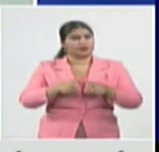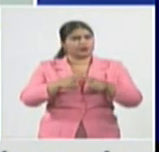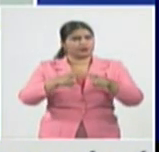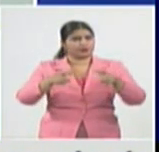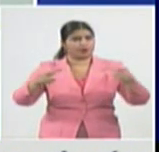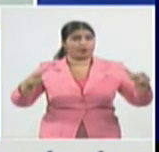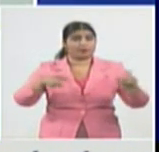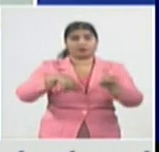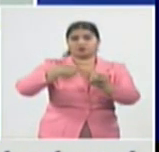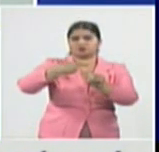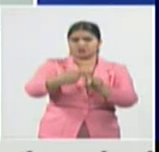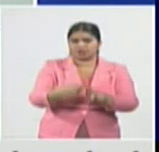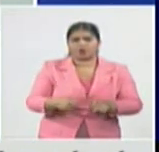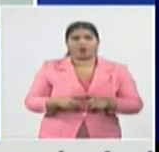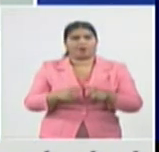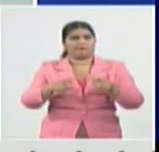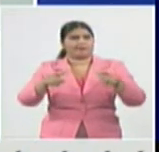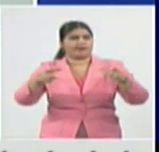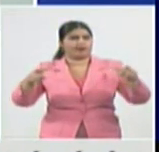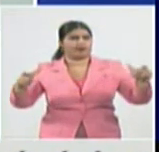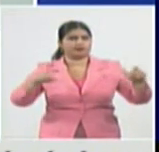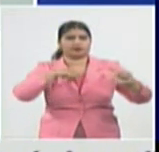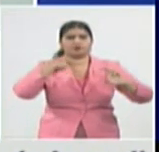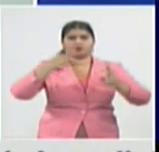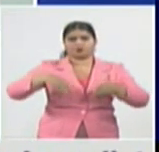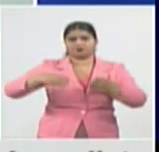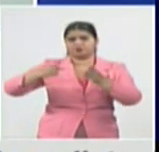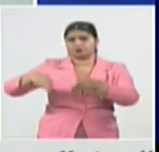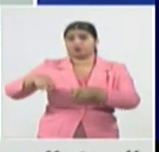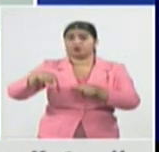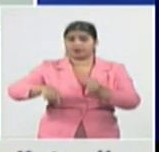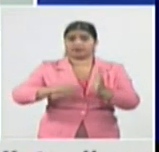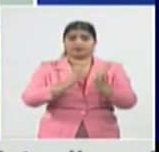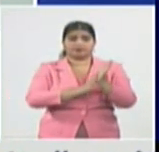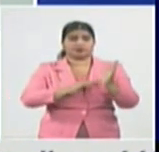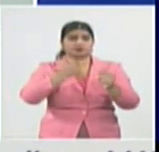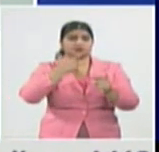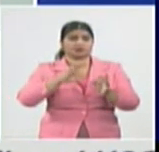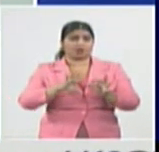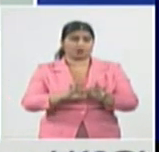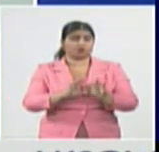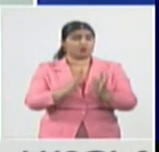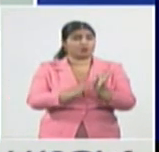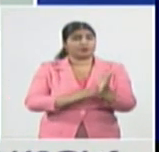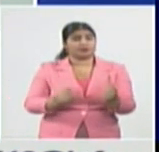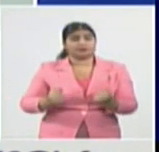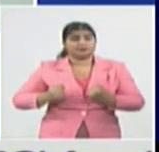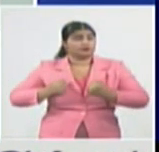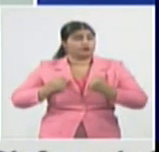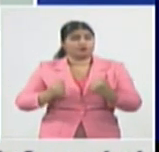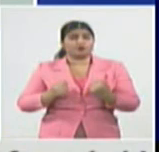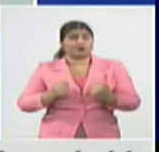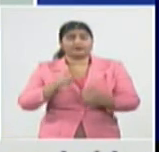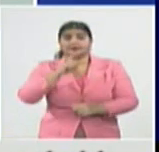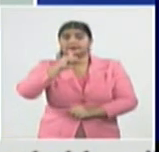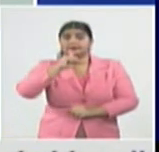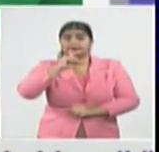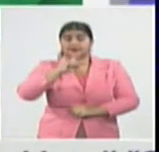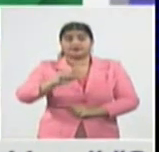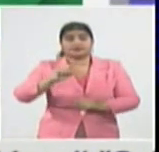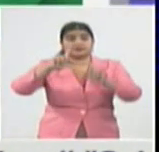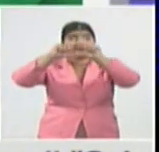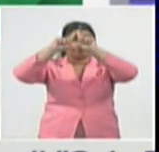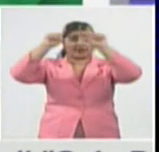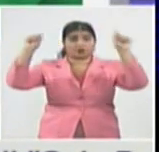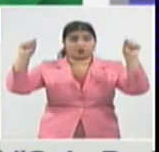se fallecieron en el mes de julio. Realmente un mes muy duro que lo recordaremos como